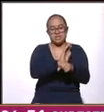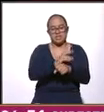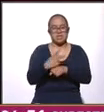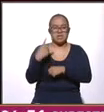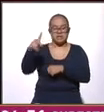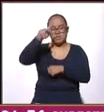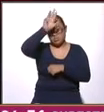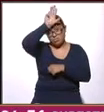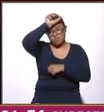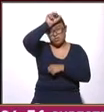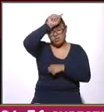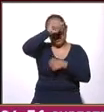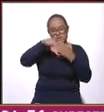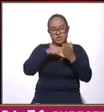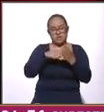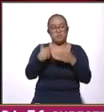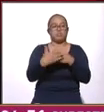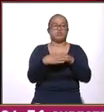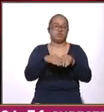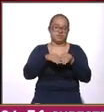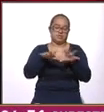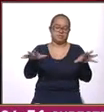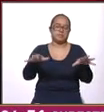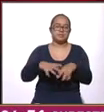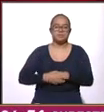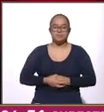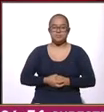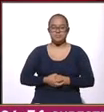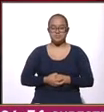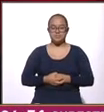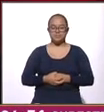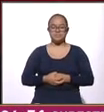Monterrey. 11 Noticias, Miguel de la Cruz.